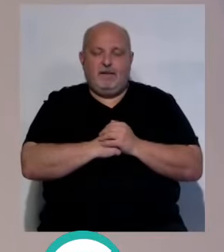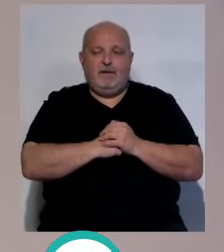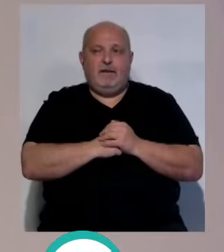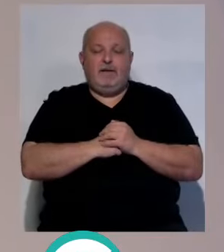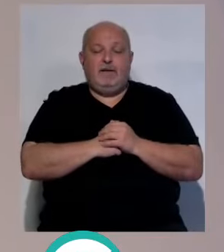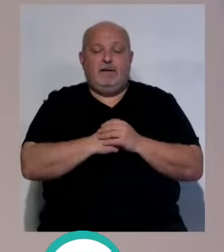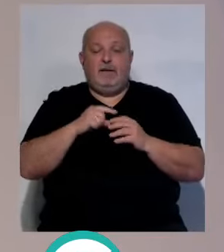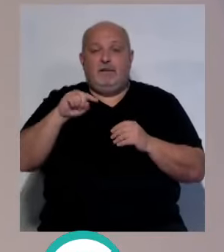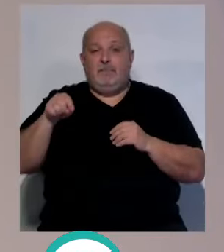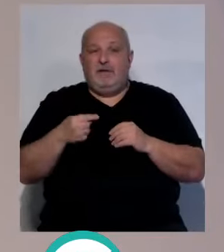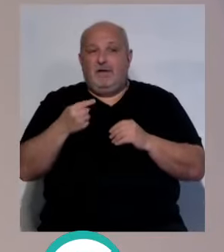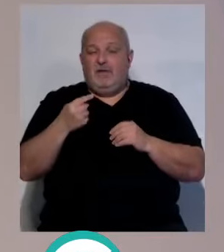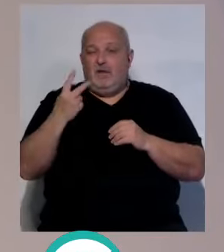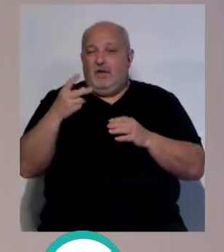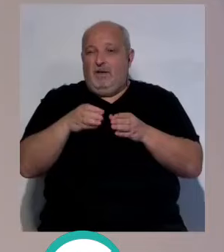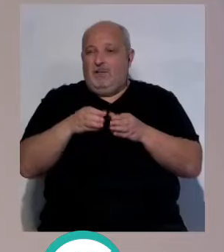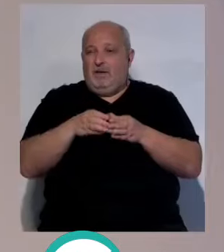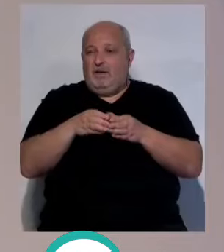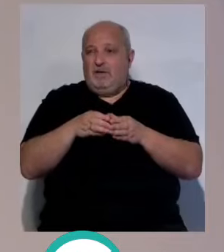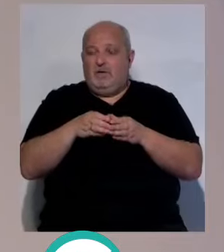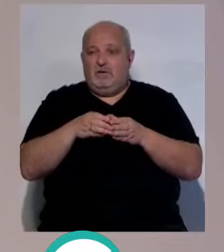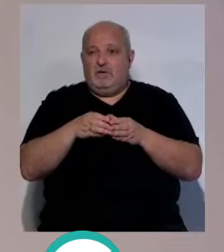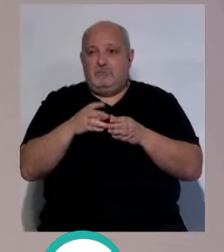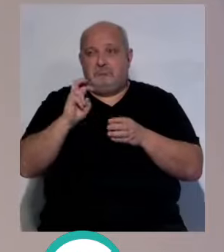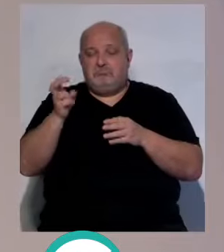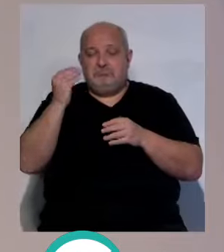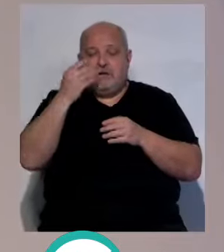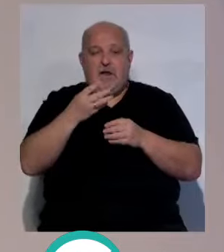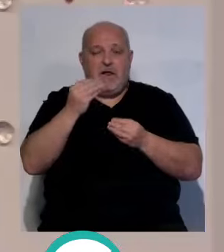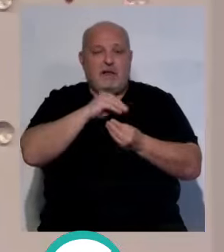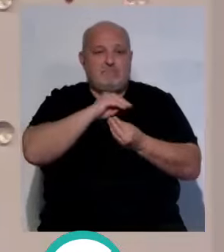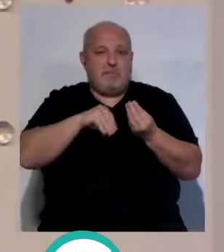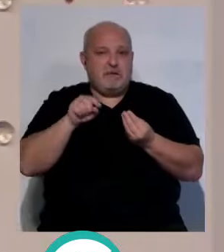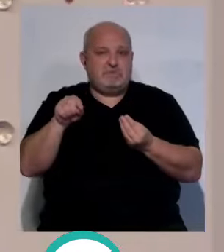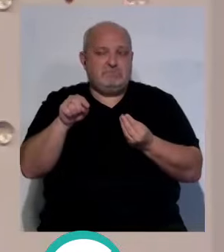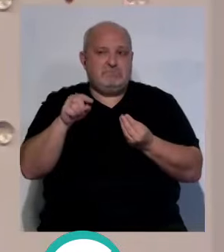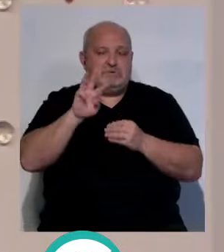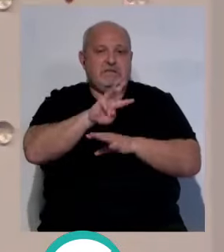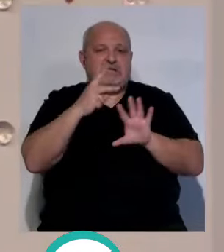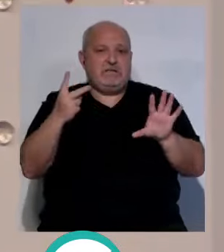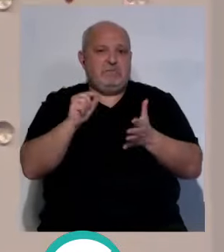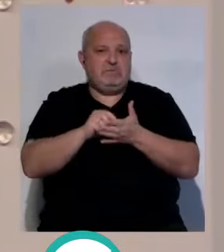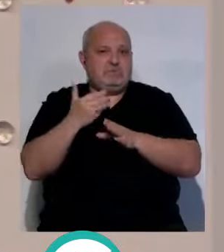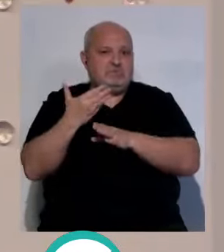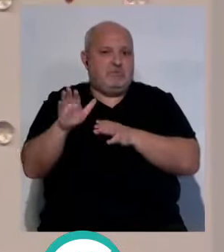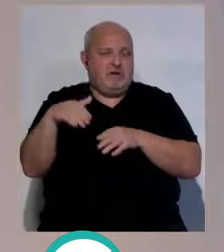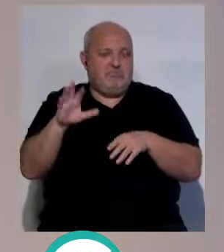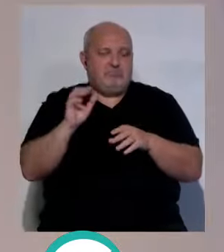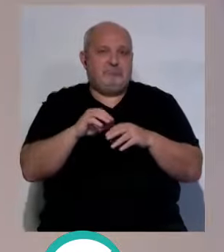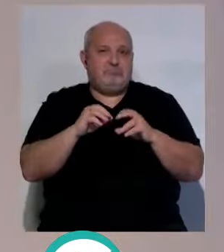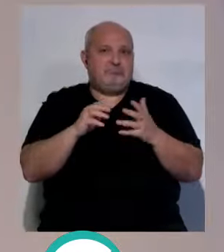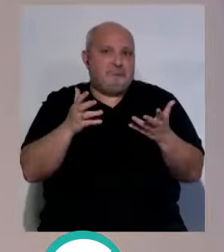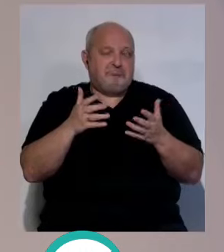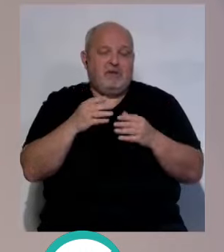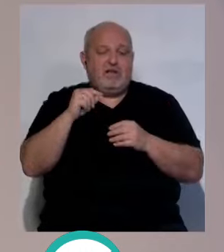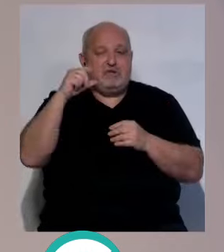exceptuando un par de equipos que yo creo que ni se van a jugar nada... ...pienso que Las Palmas, que creo que ya tiene 37 puntos... ...pero que, indudablemente,